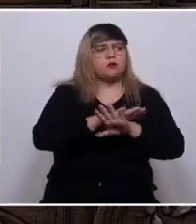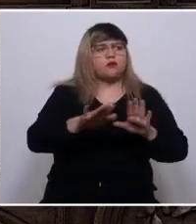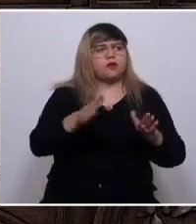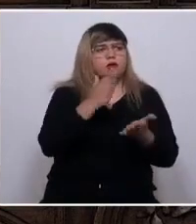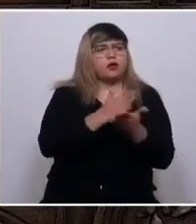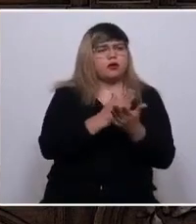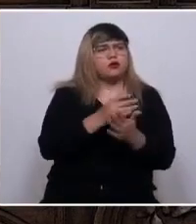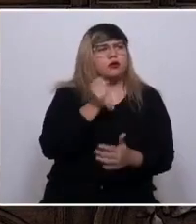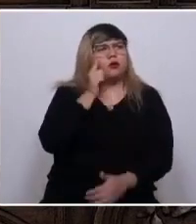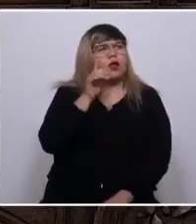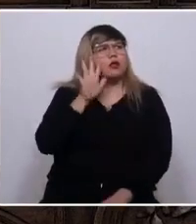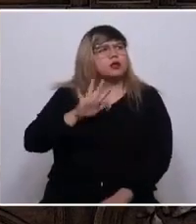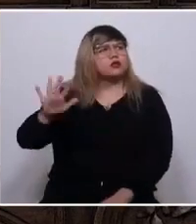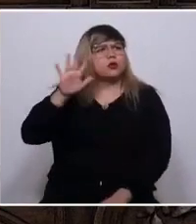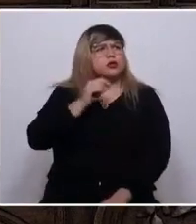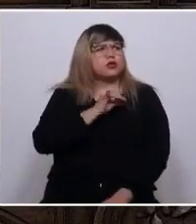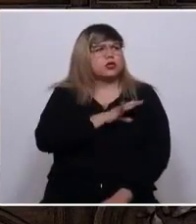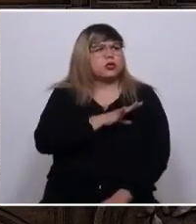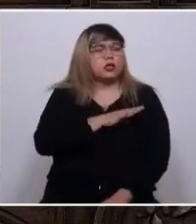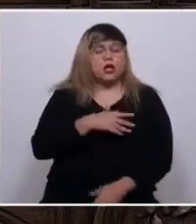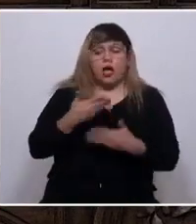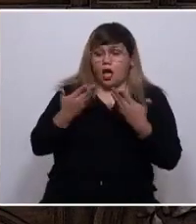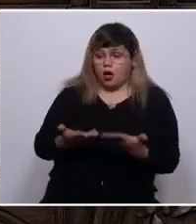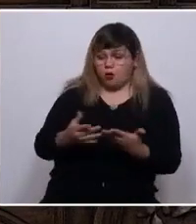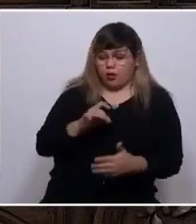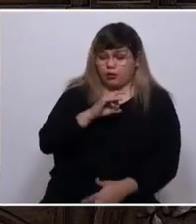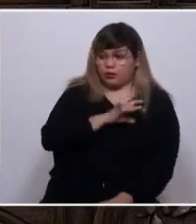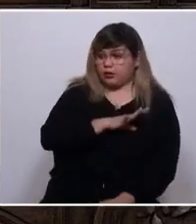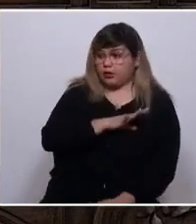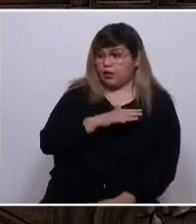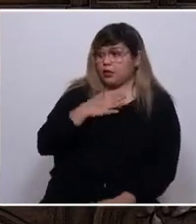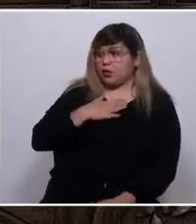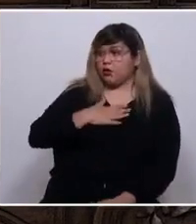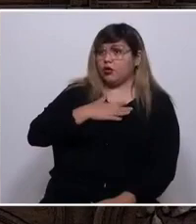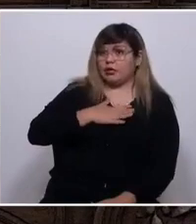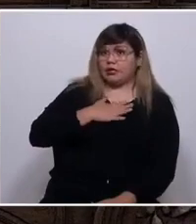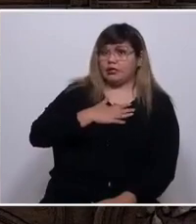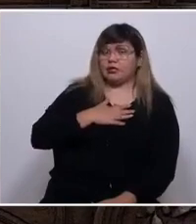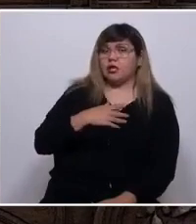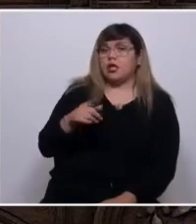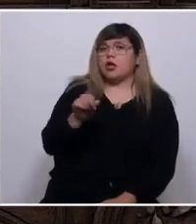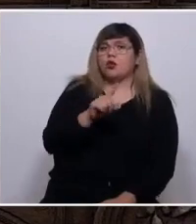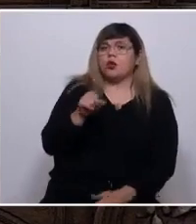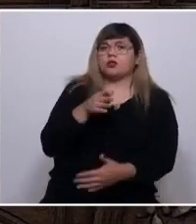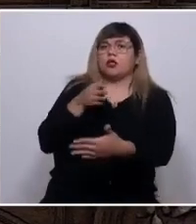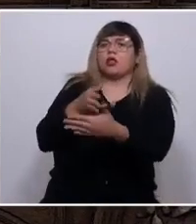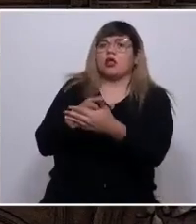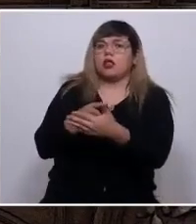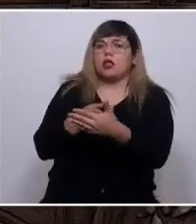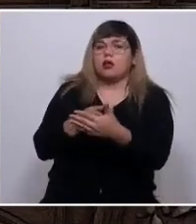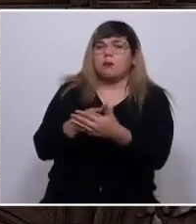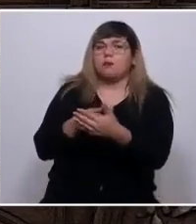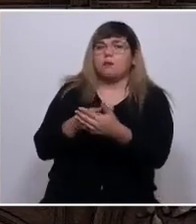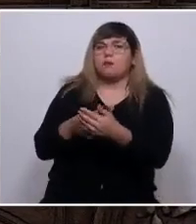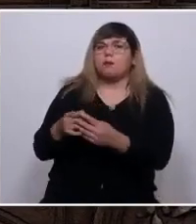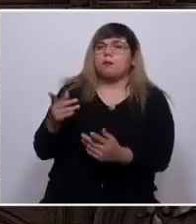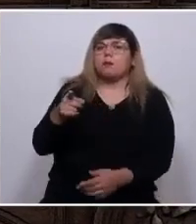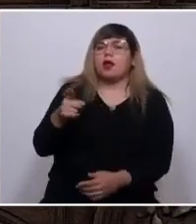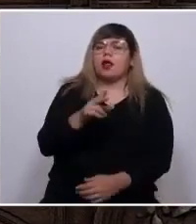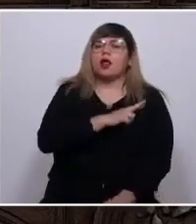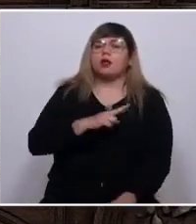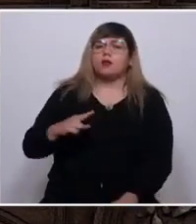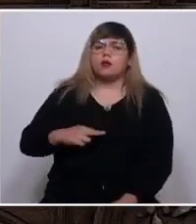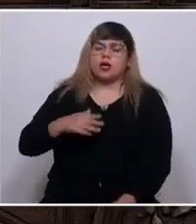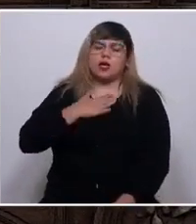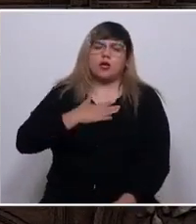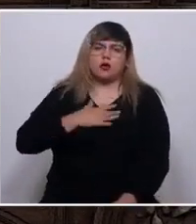Y si bien el Chile actual diste a mucho de ese Chile que yo soñaba, eso no será impedimento para dibujar el horizonte de la república con la